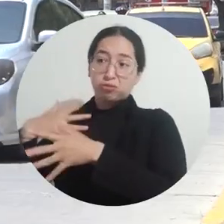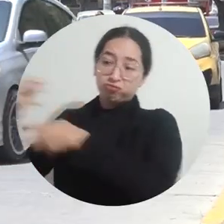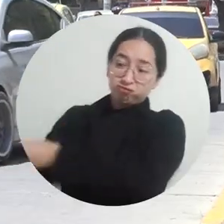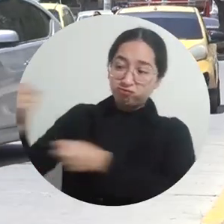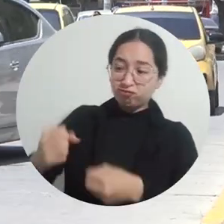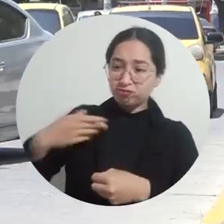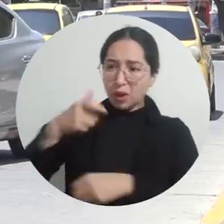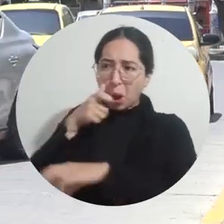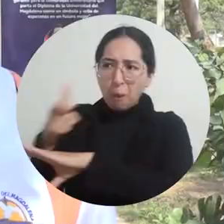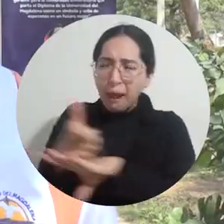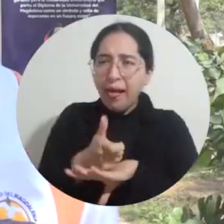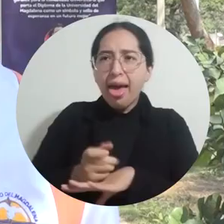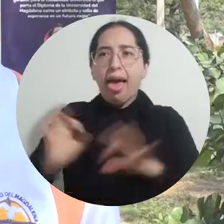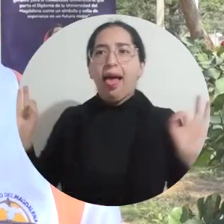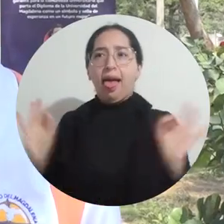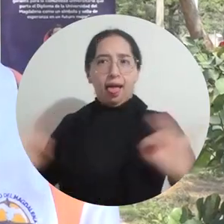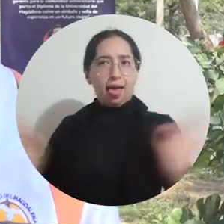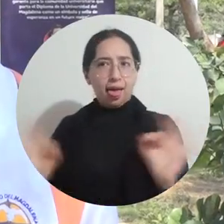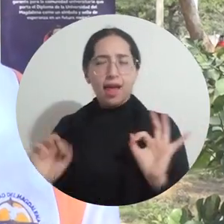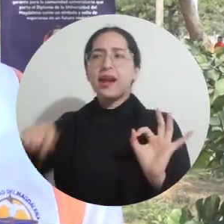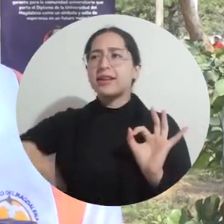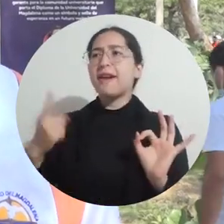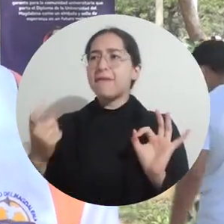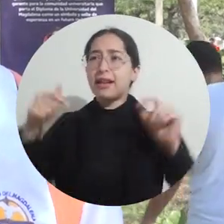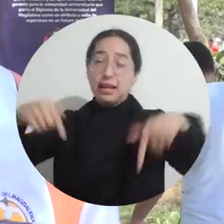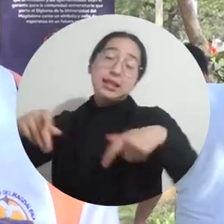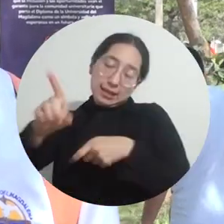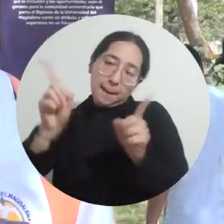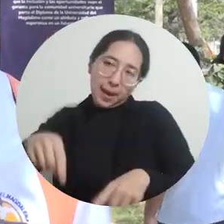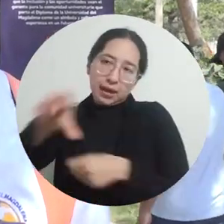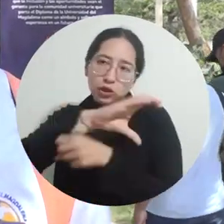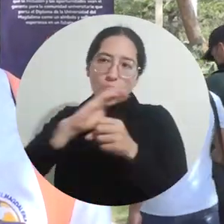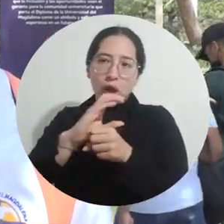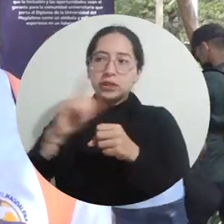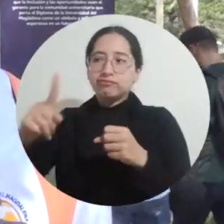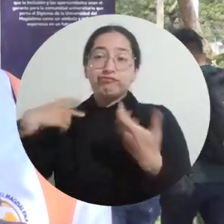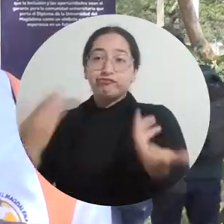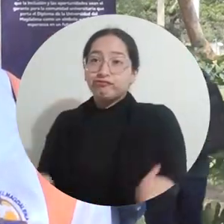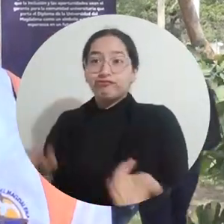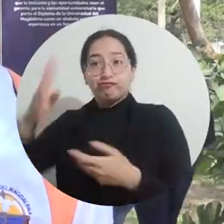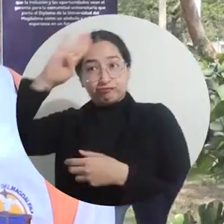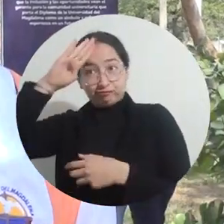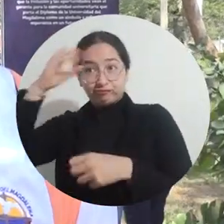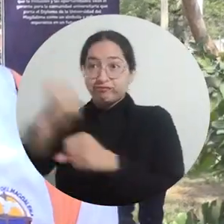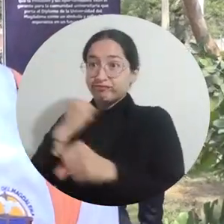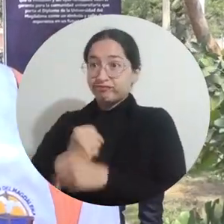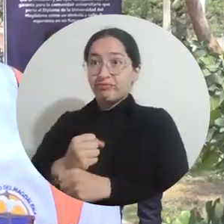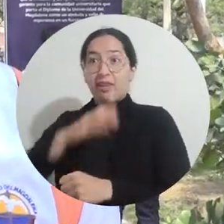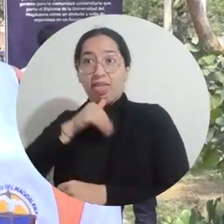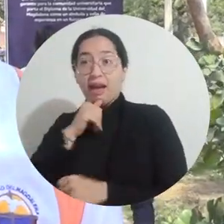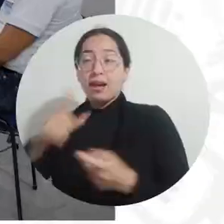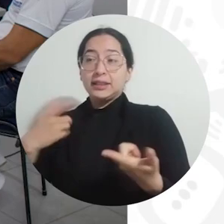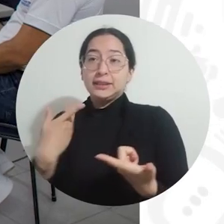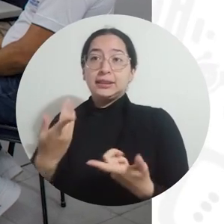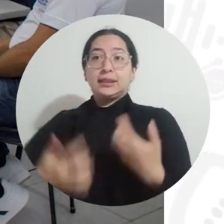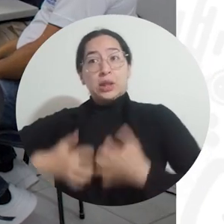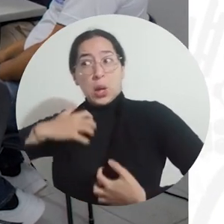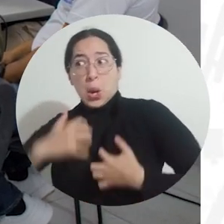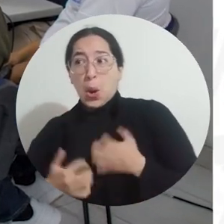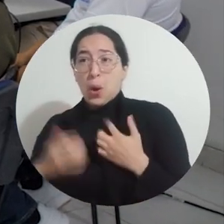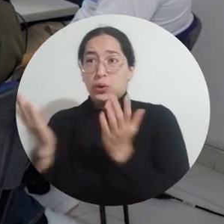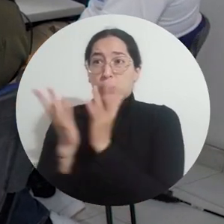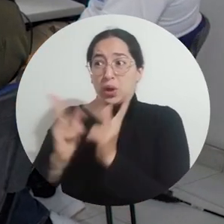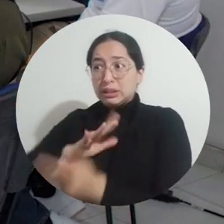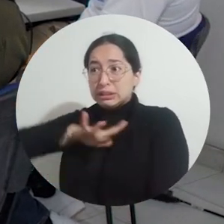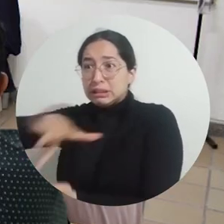gentes territoriales encargados de la seguridad de los estudiantes y digamos de las personas de la ciudad no cumplan con su deber y los